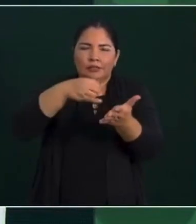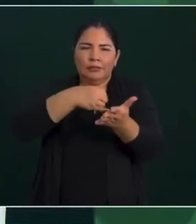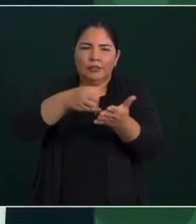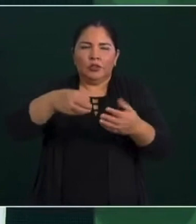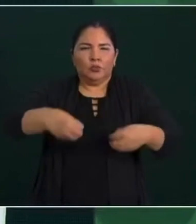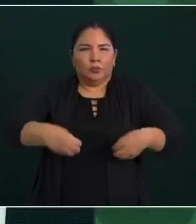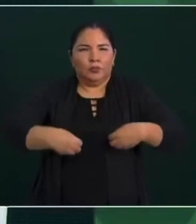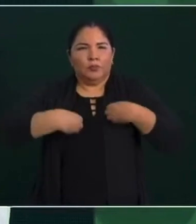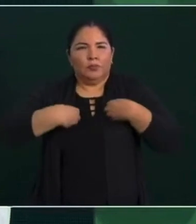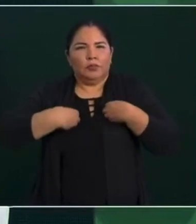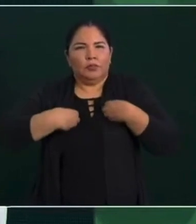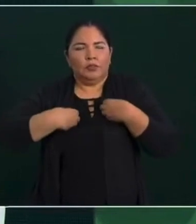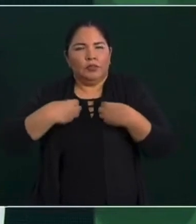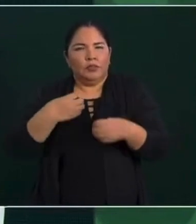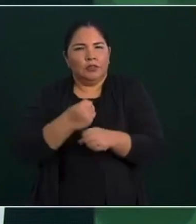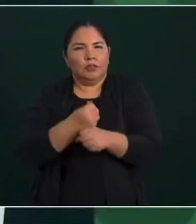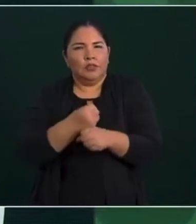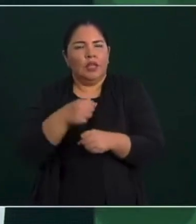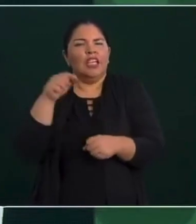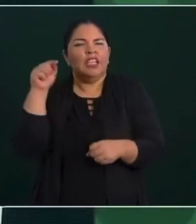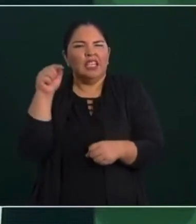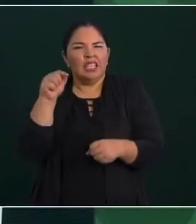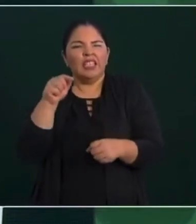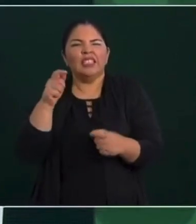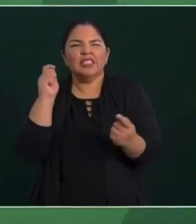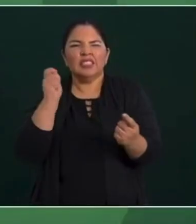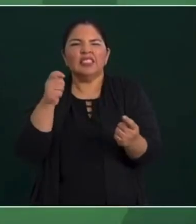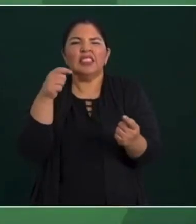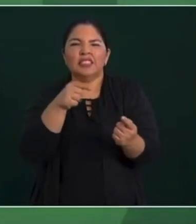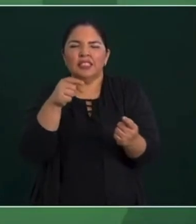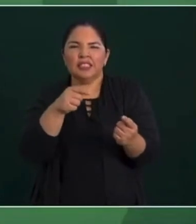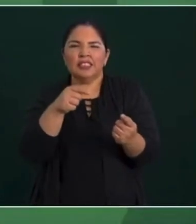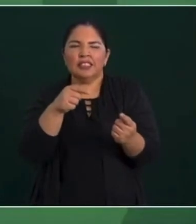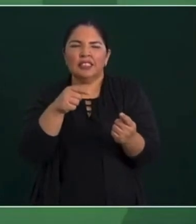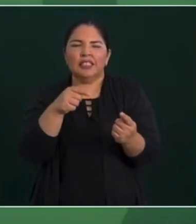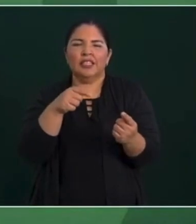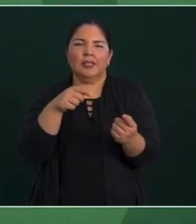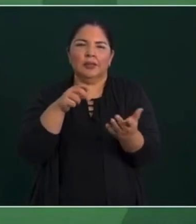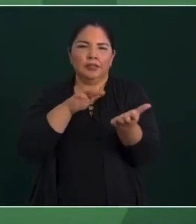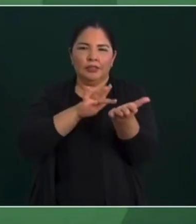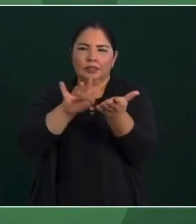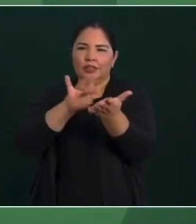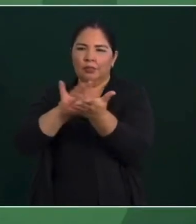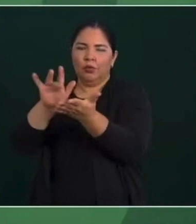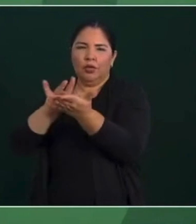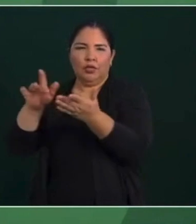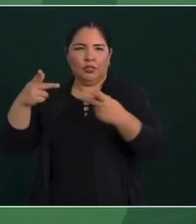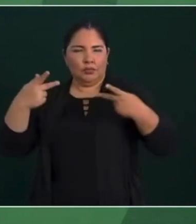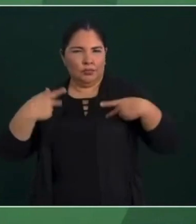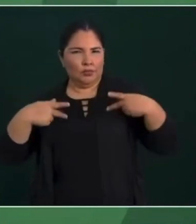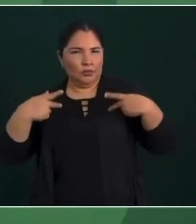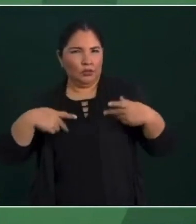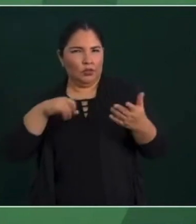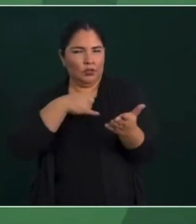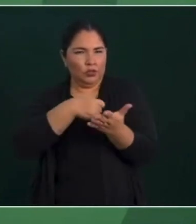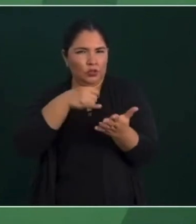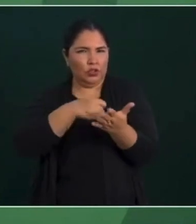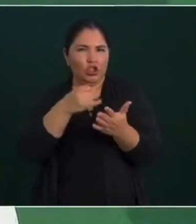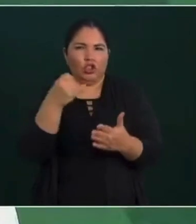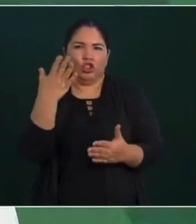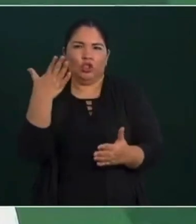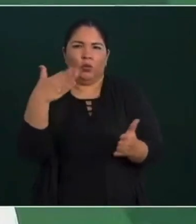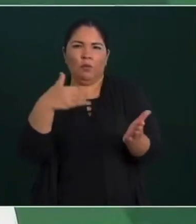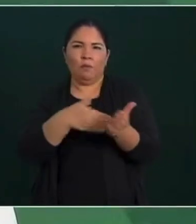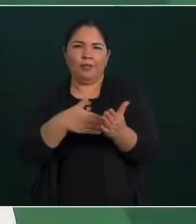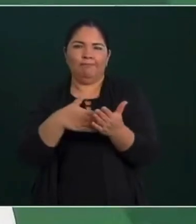¿En qué consiste este programa? Se apoya a los productores con cinco mil pesos